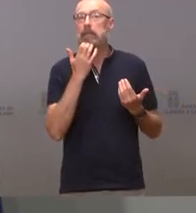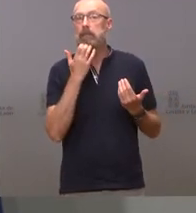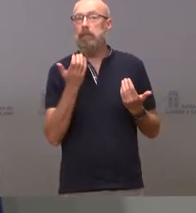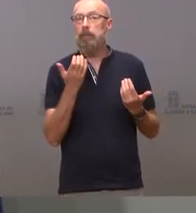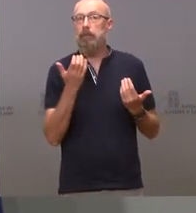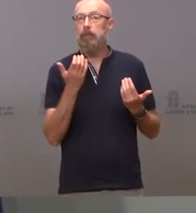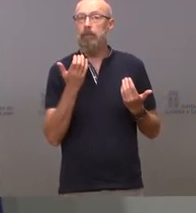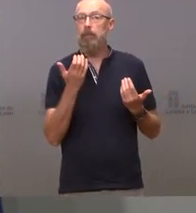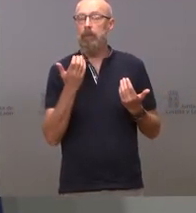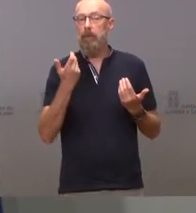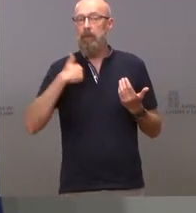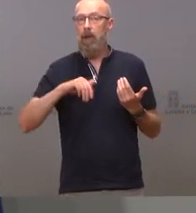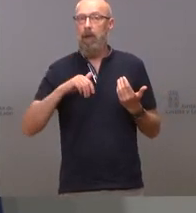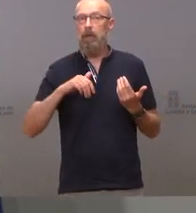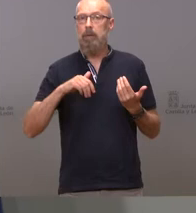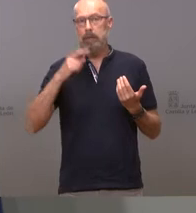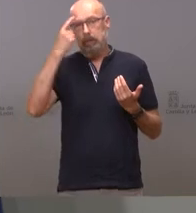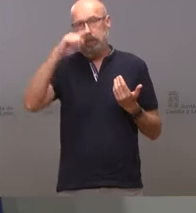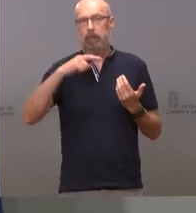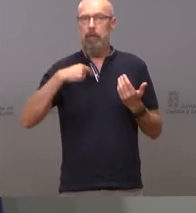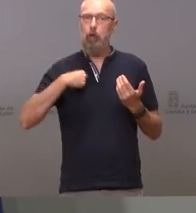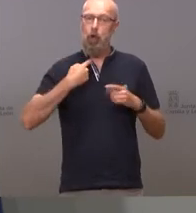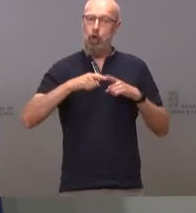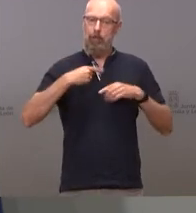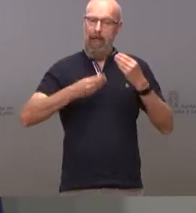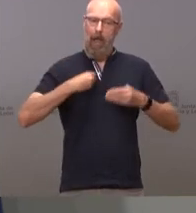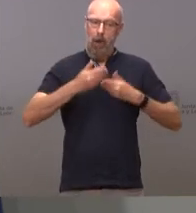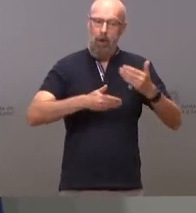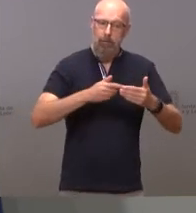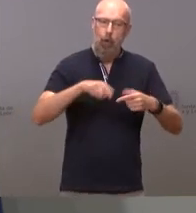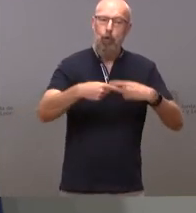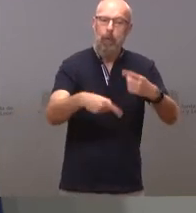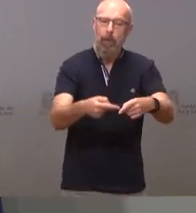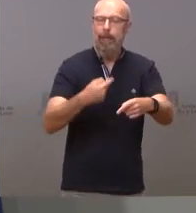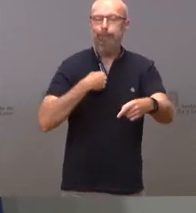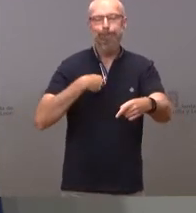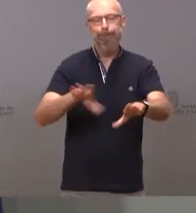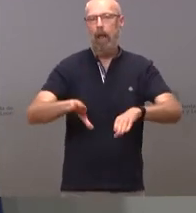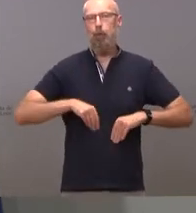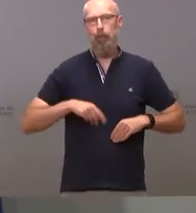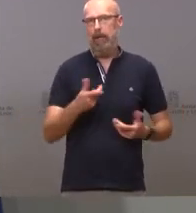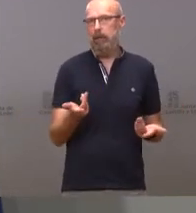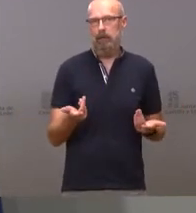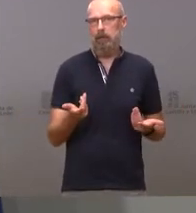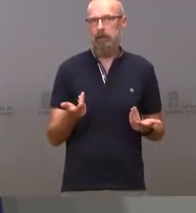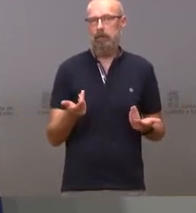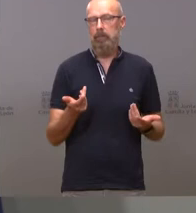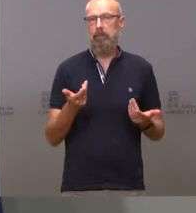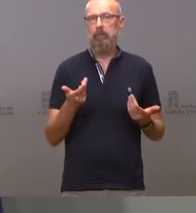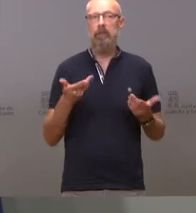se hace cargo del resultado de sus acciones. Nadie vive para siempre